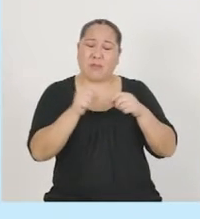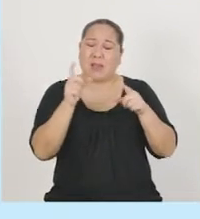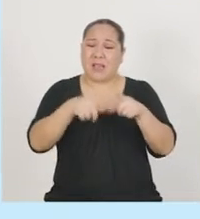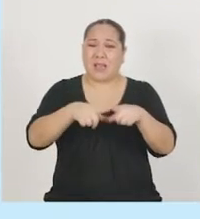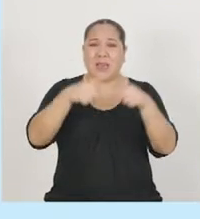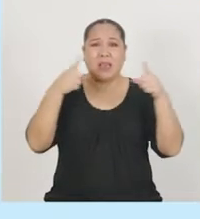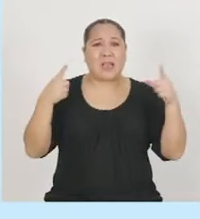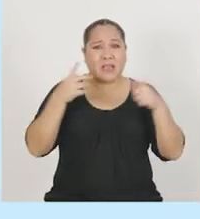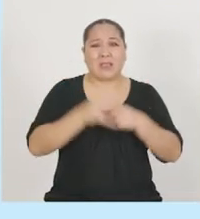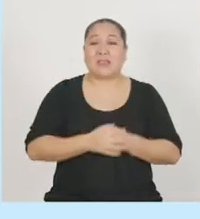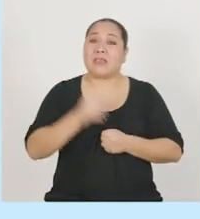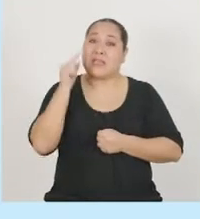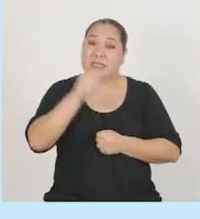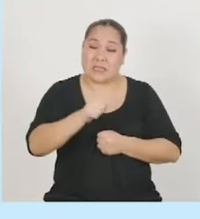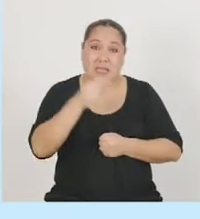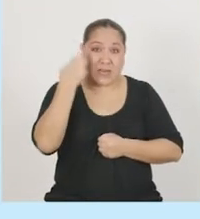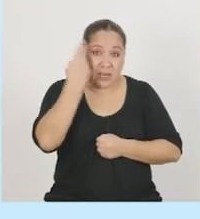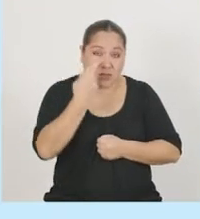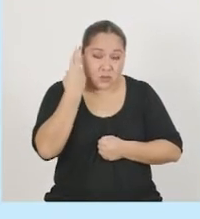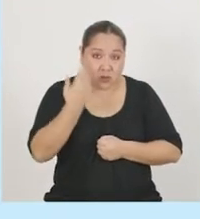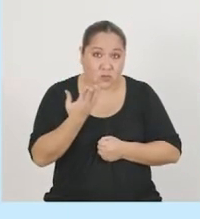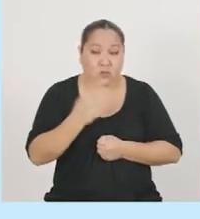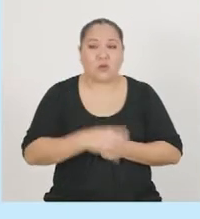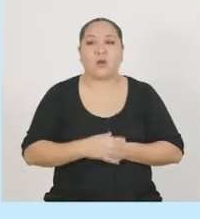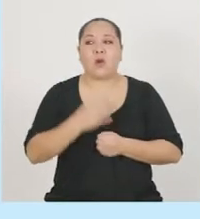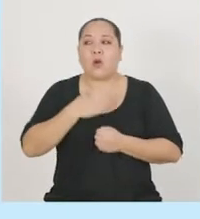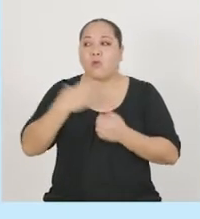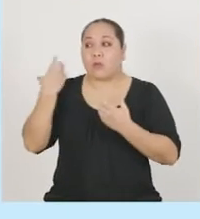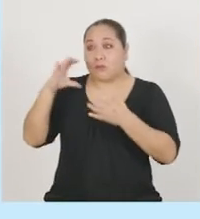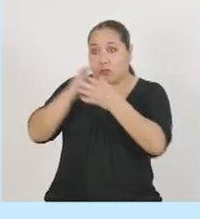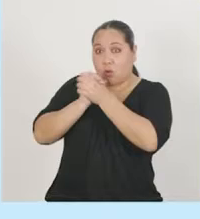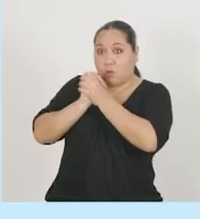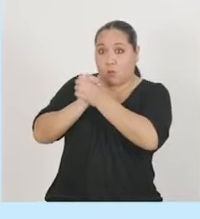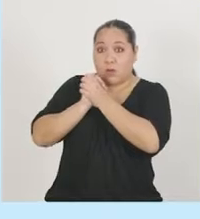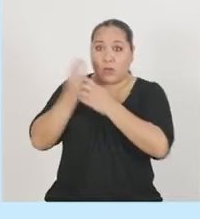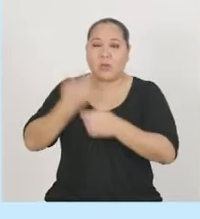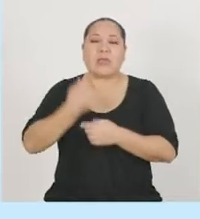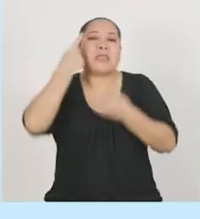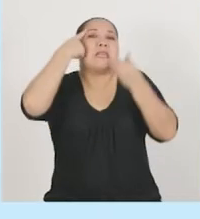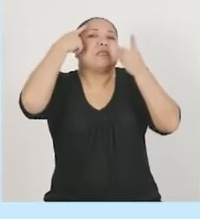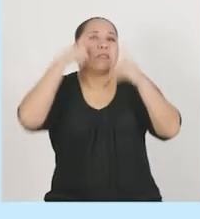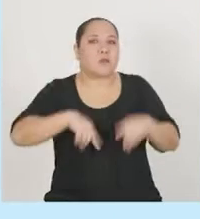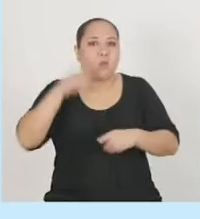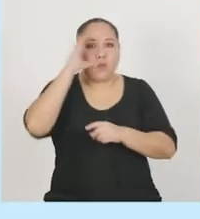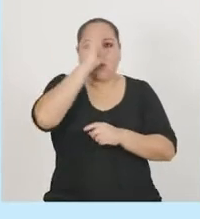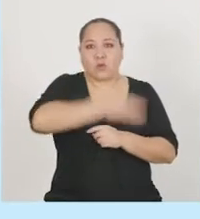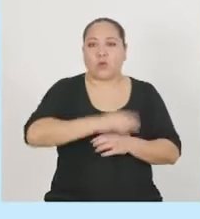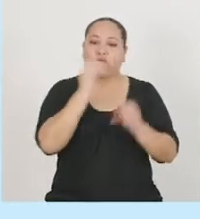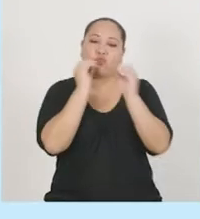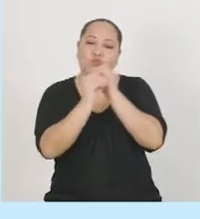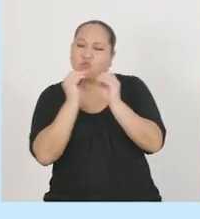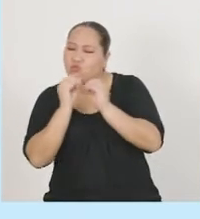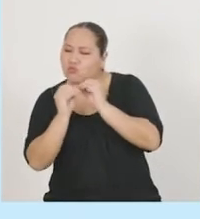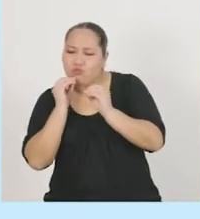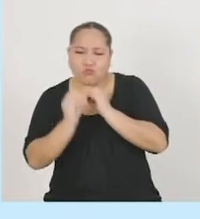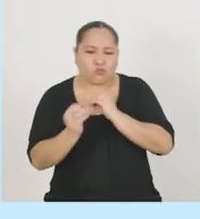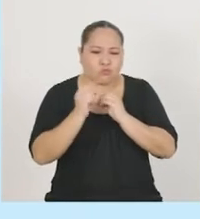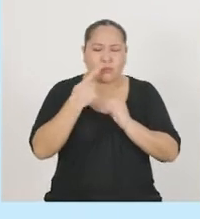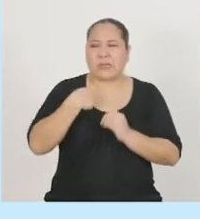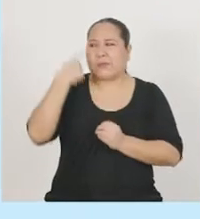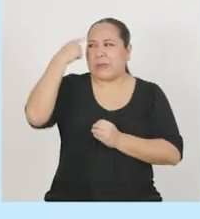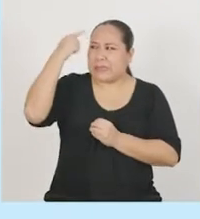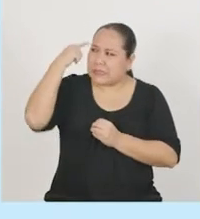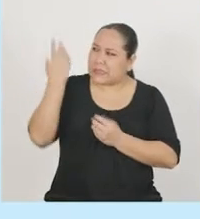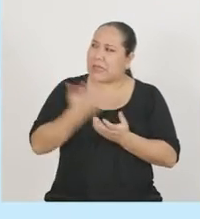por ese mismo motivo, con mis compañeros, decidimos buscar una solución, reinventarnos. Y pues nos